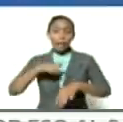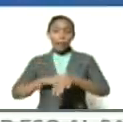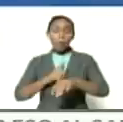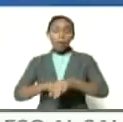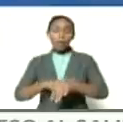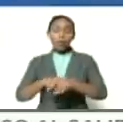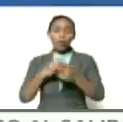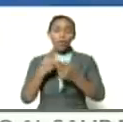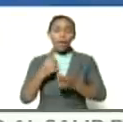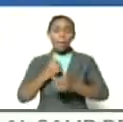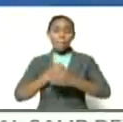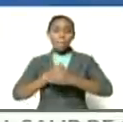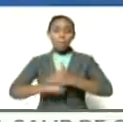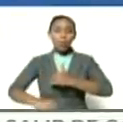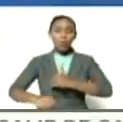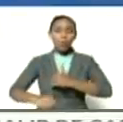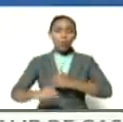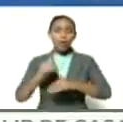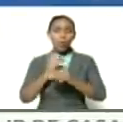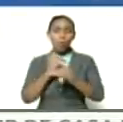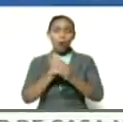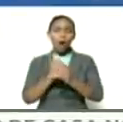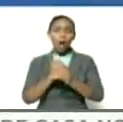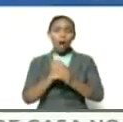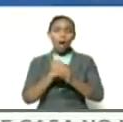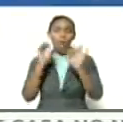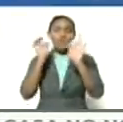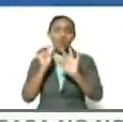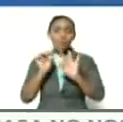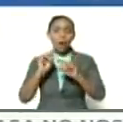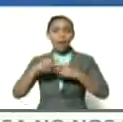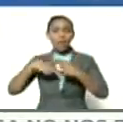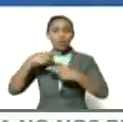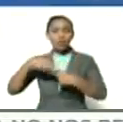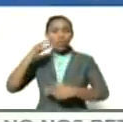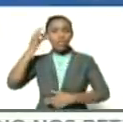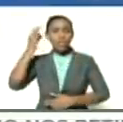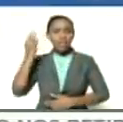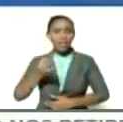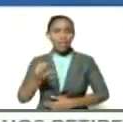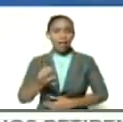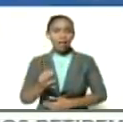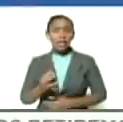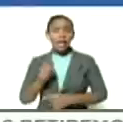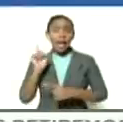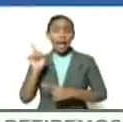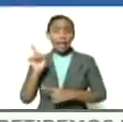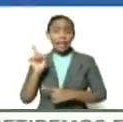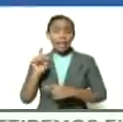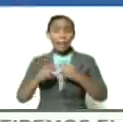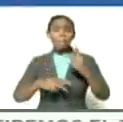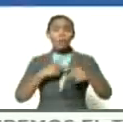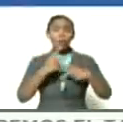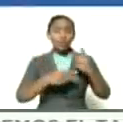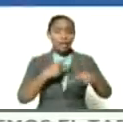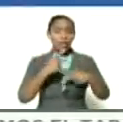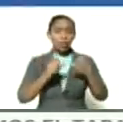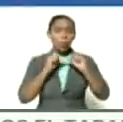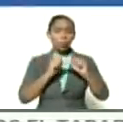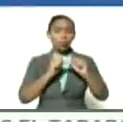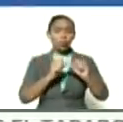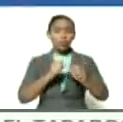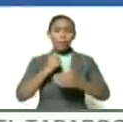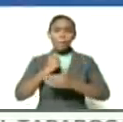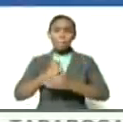momento de parto una revolución verdadera es un proceso permanente de parto